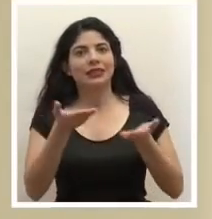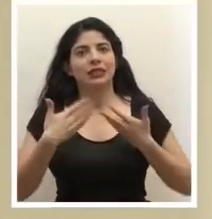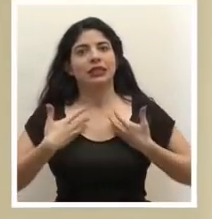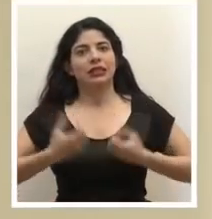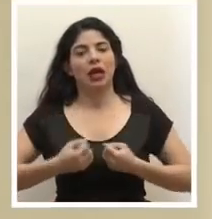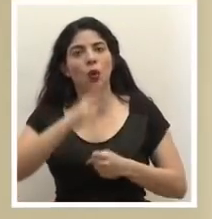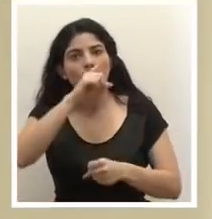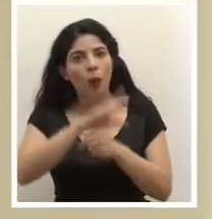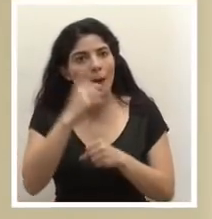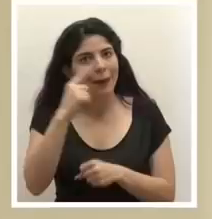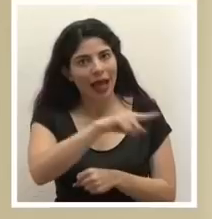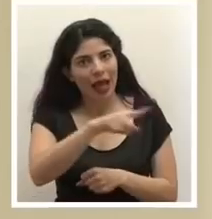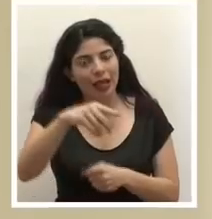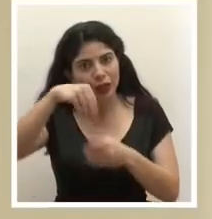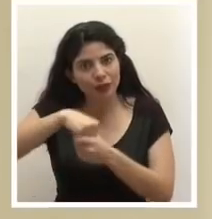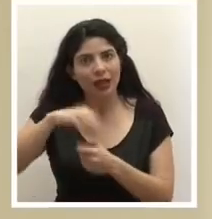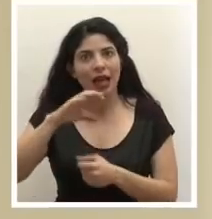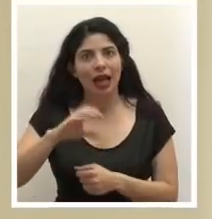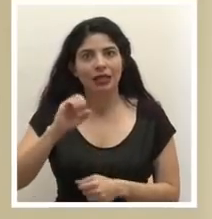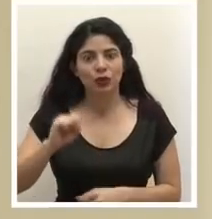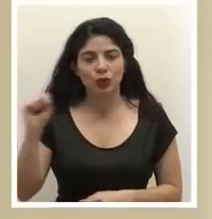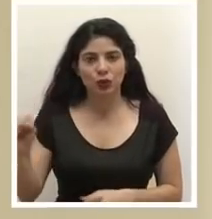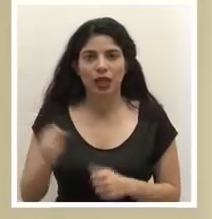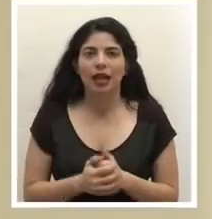en la Caja Costarricense de Seguro Social.